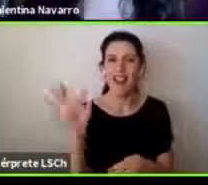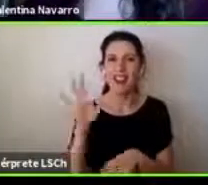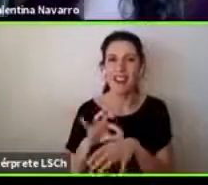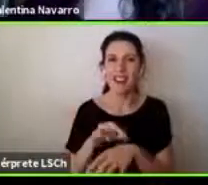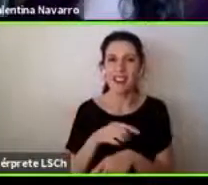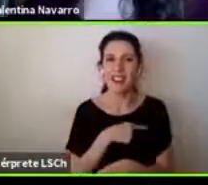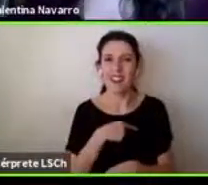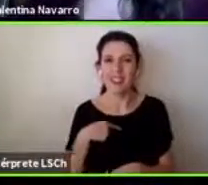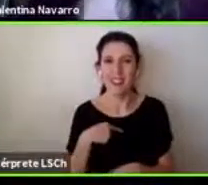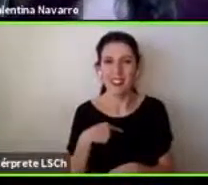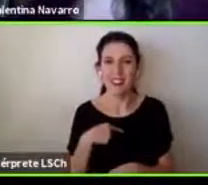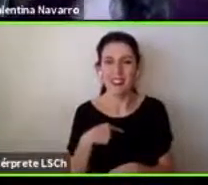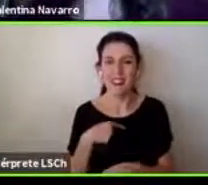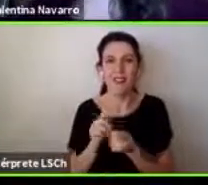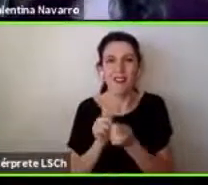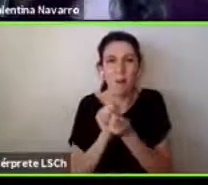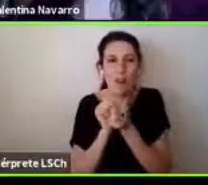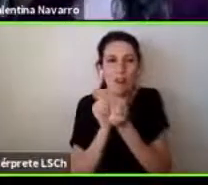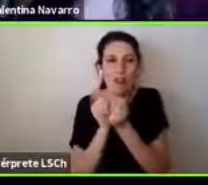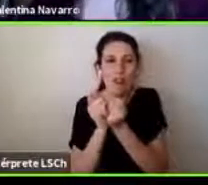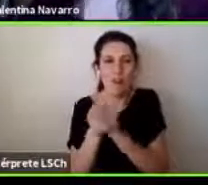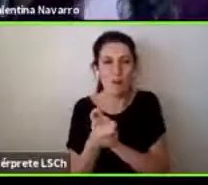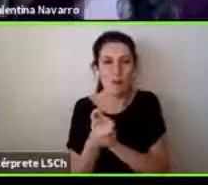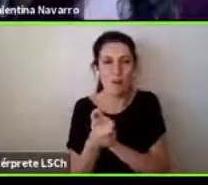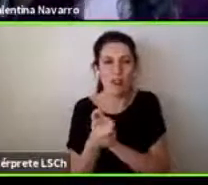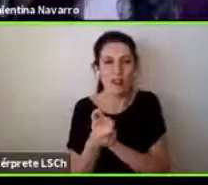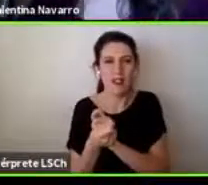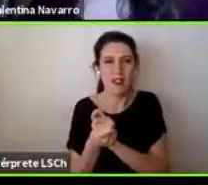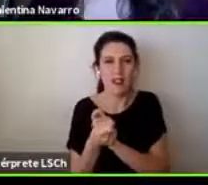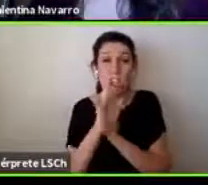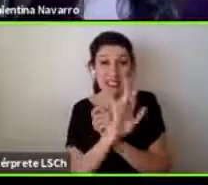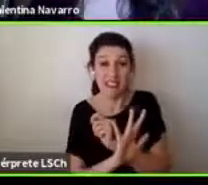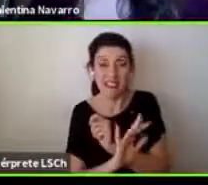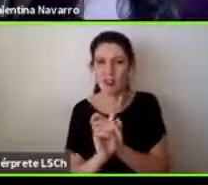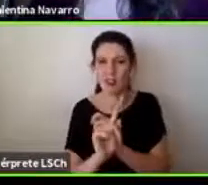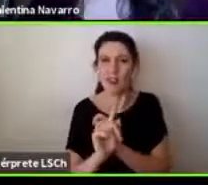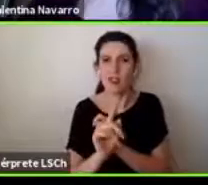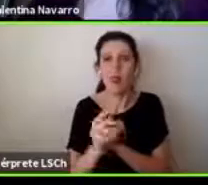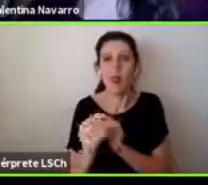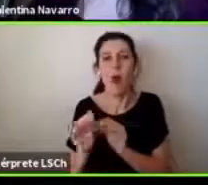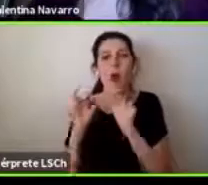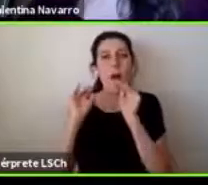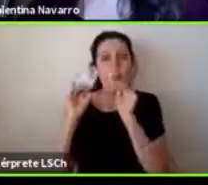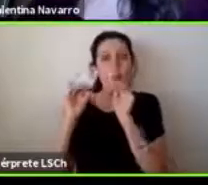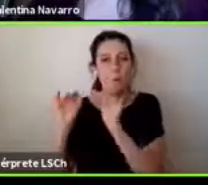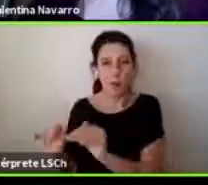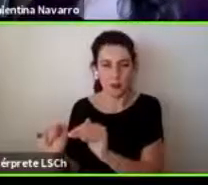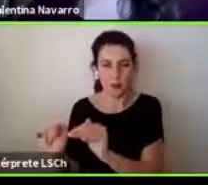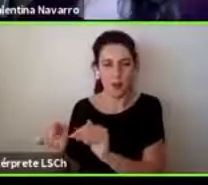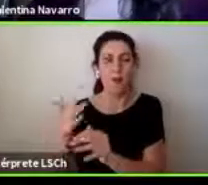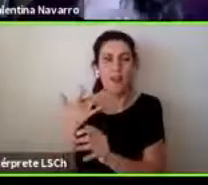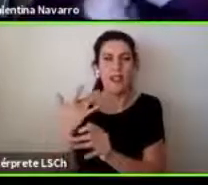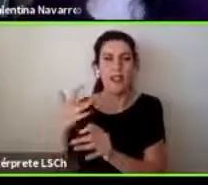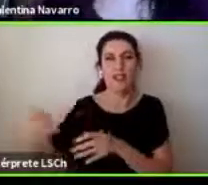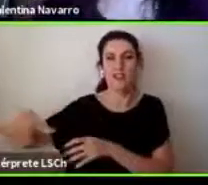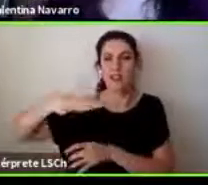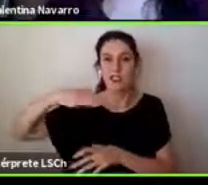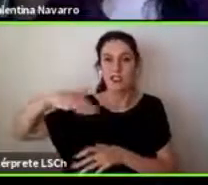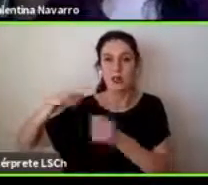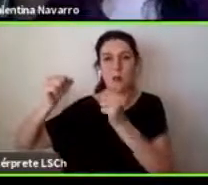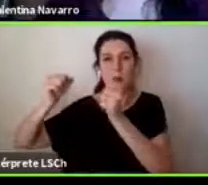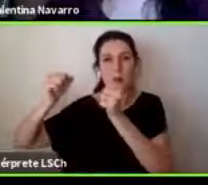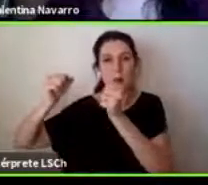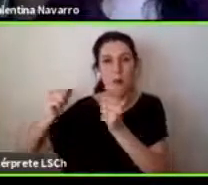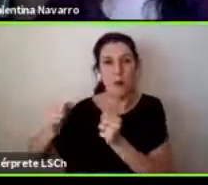de los ajustes que como sociedad podemos hacer para que los niños puedan participar o las personas puedan participar de mejor manera